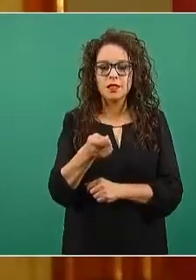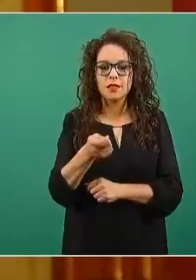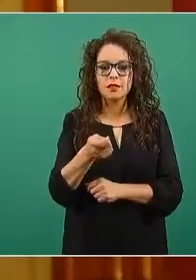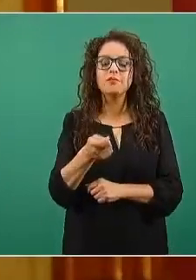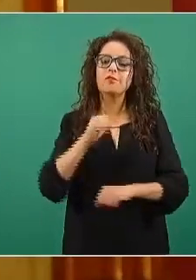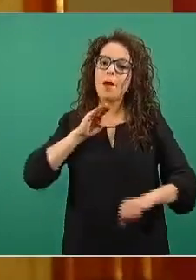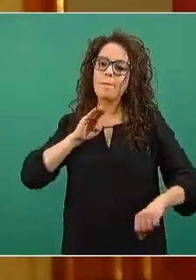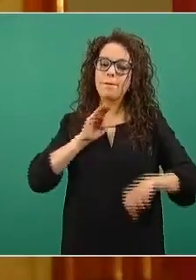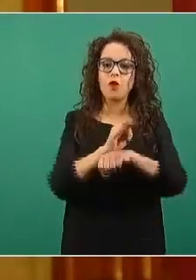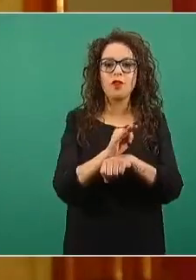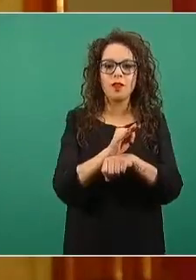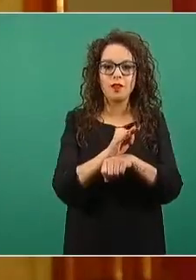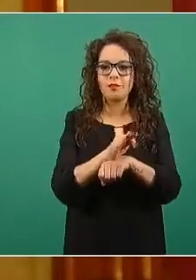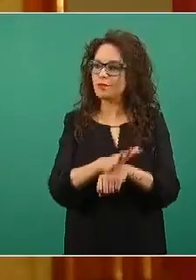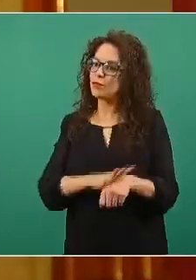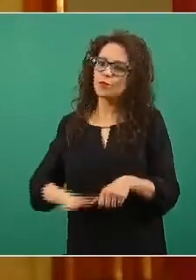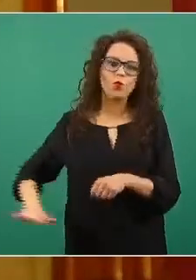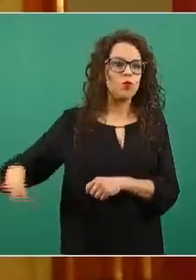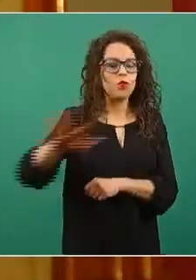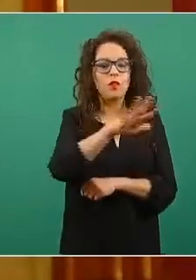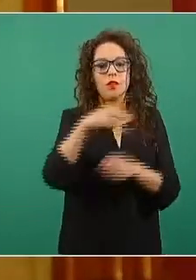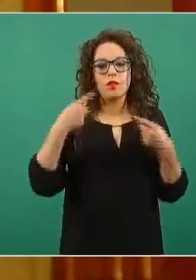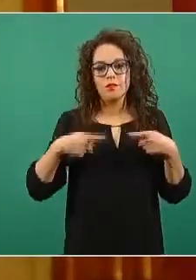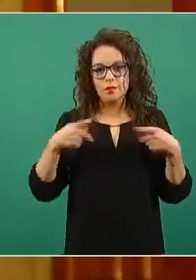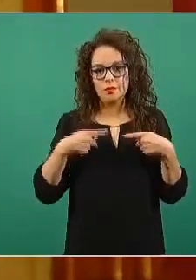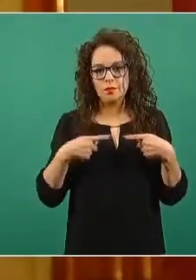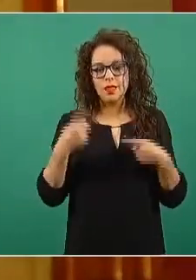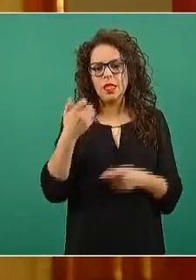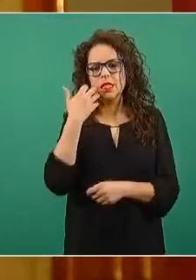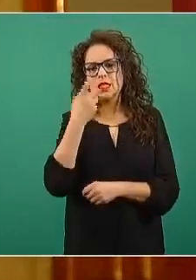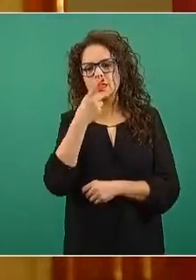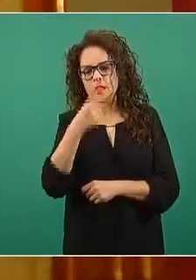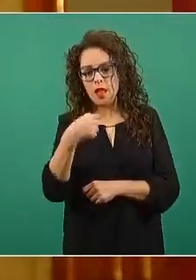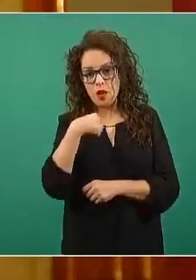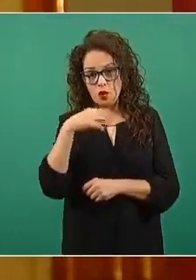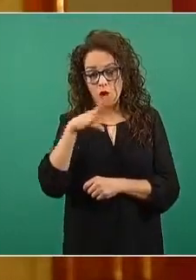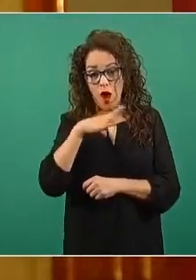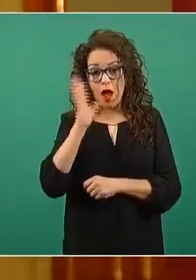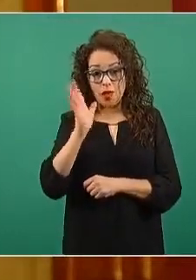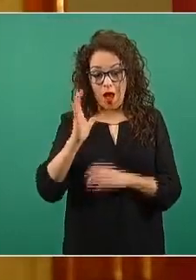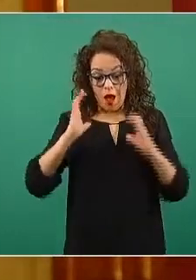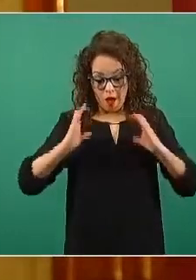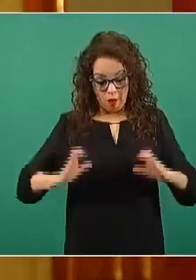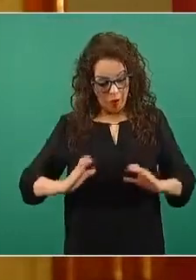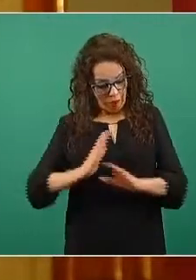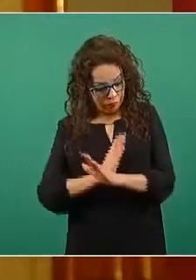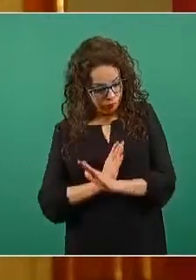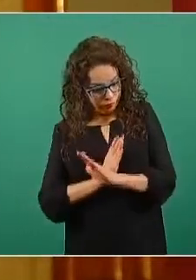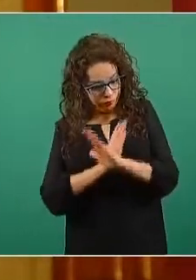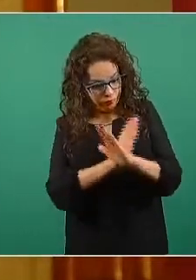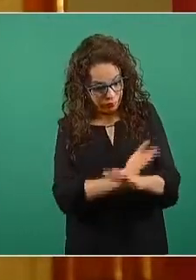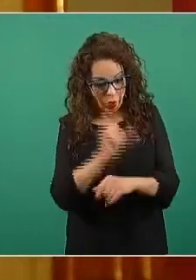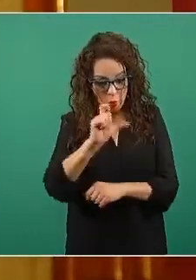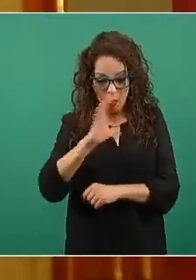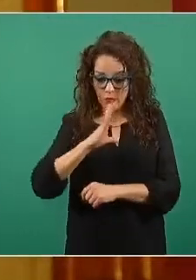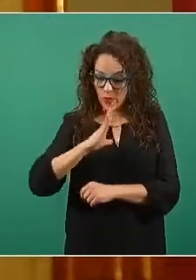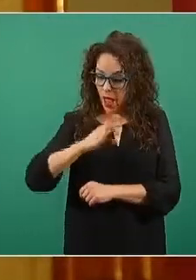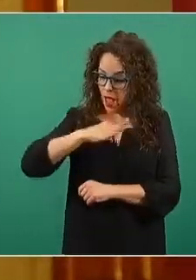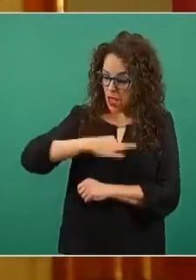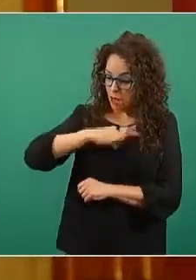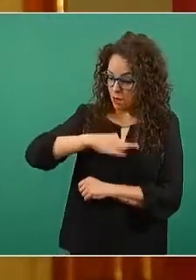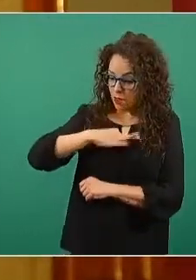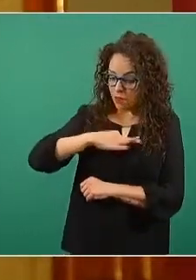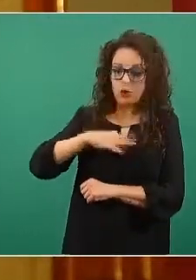esta protección de rebaño. Es decir, si yo ya tengo anticuerpos que me permiten cuando me enfrento a la infección no